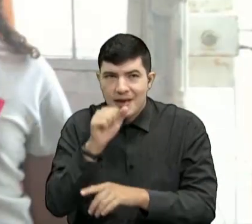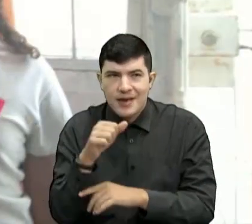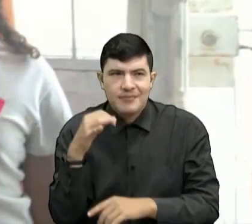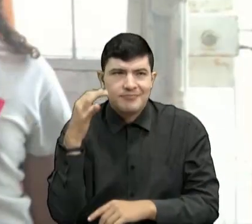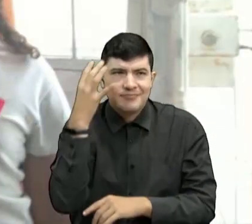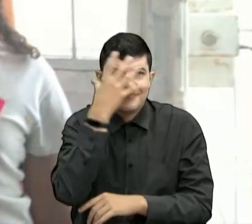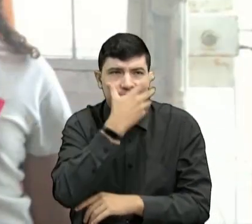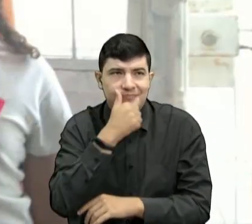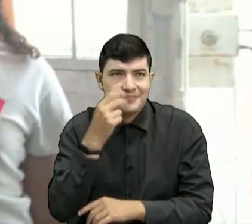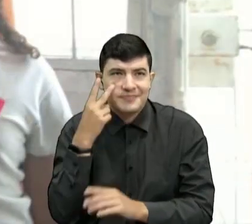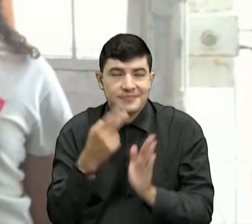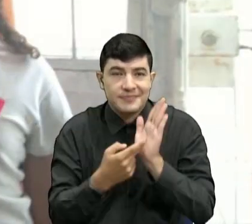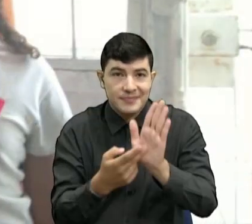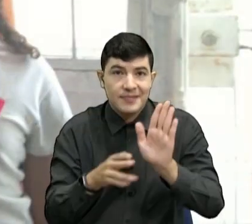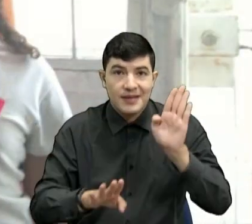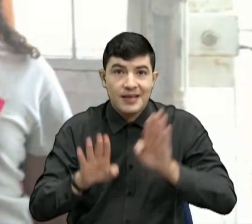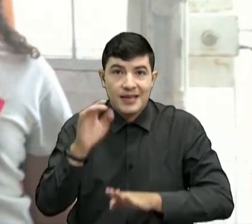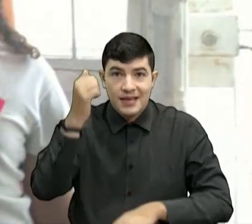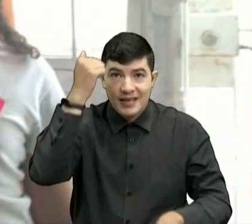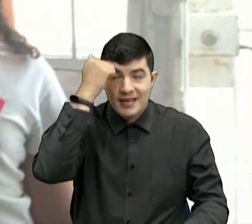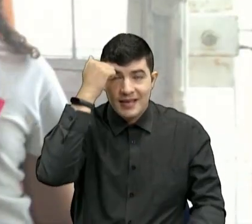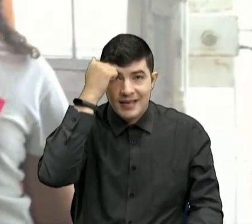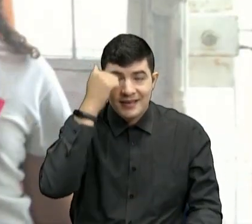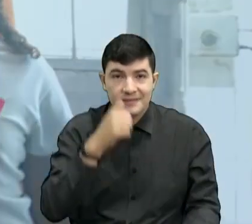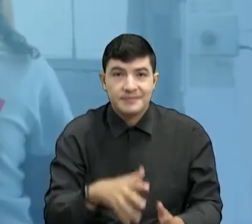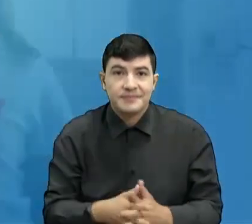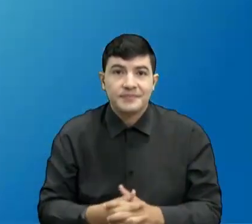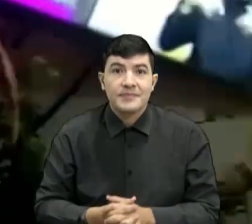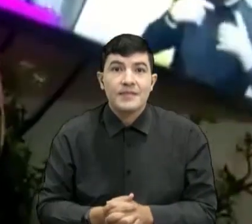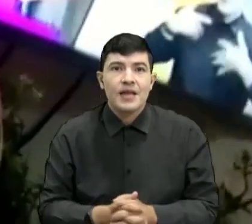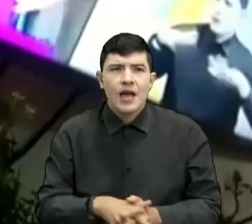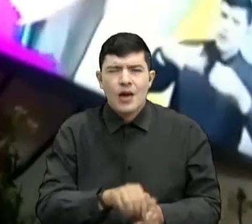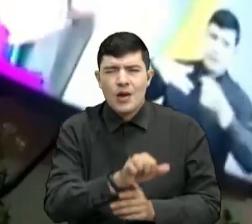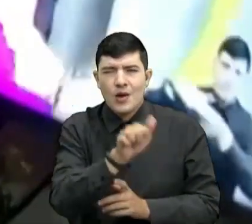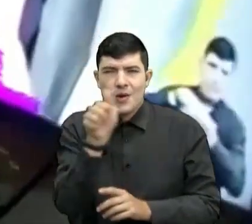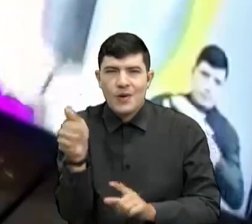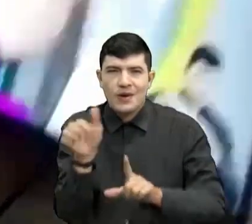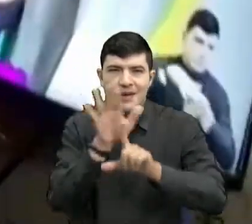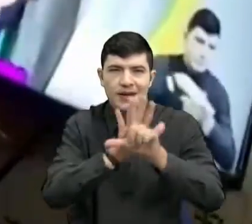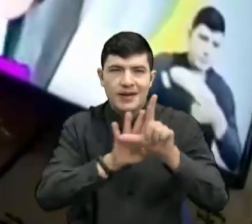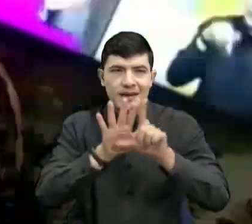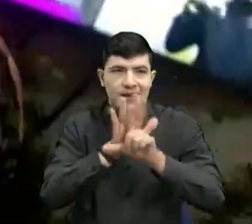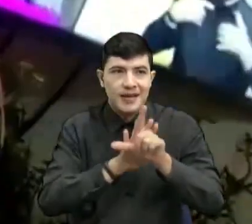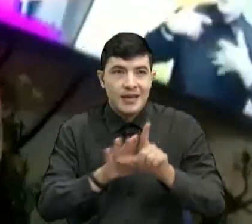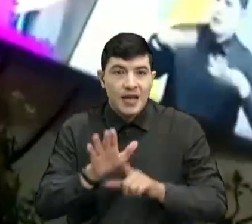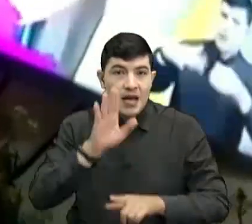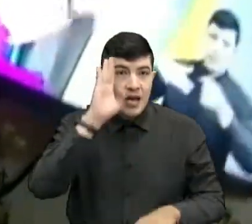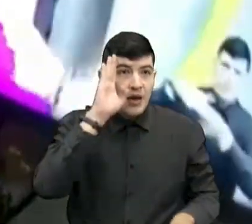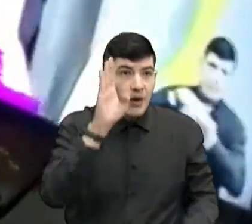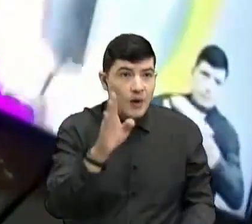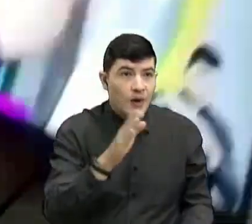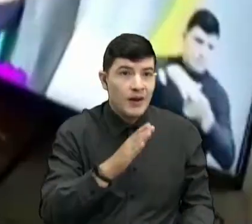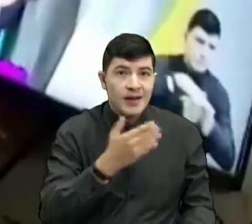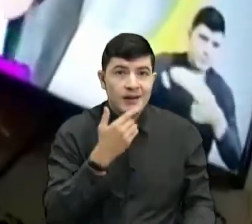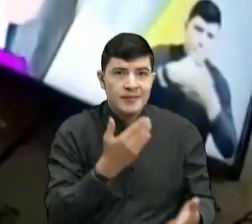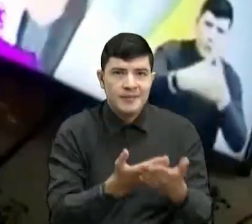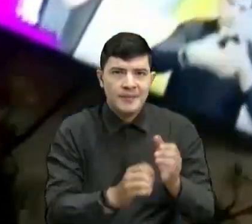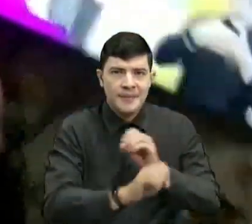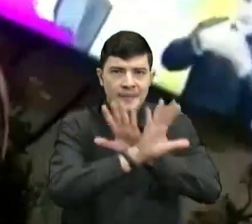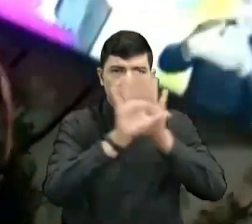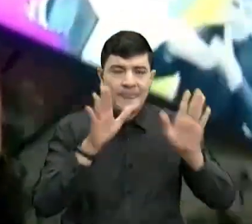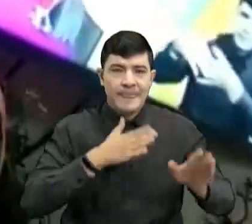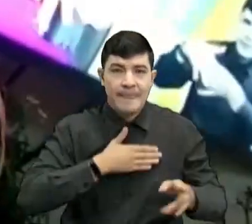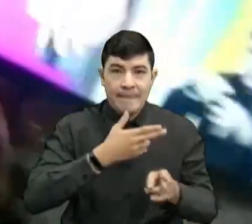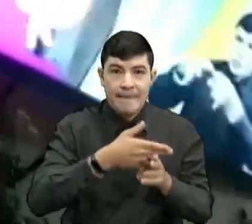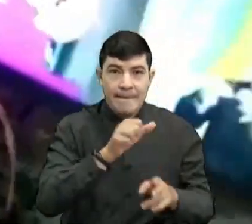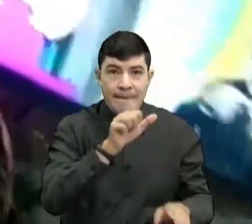muñeca salir en las pantallas del canal TRO. Tenemos otro videíto, vamos a verla. A miramos. Hola, buenos días. Mi nombre es